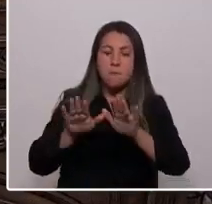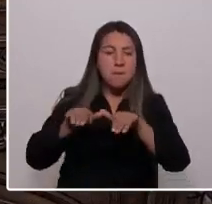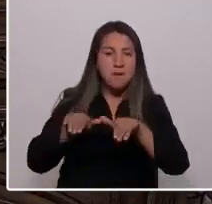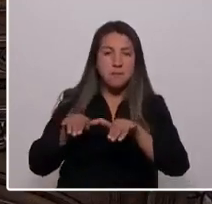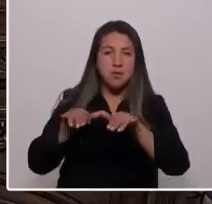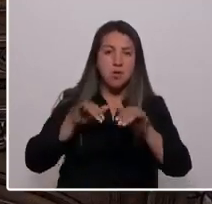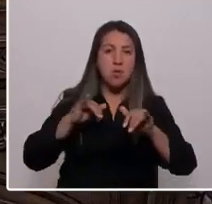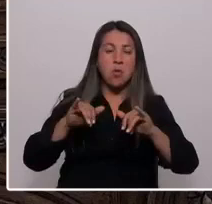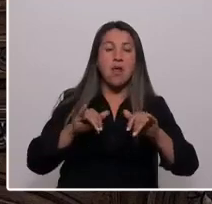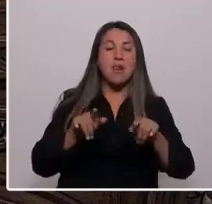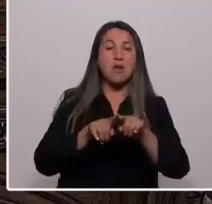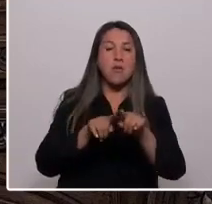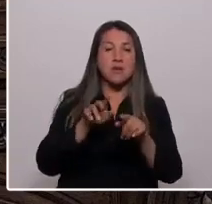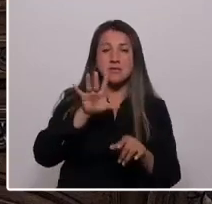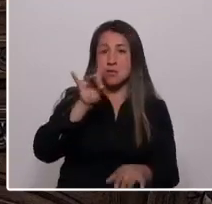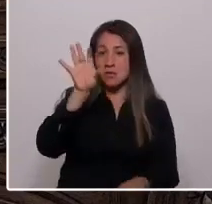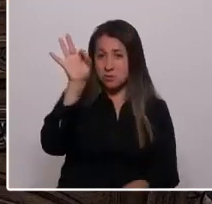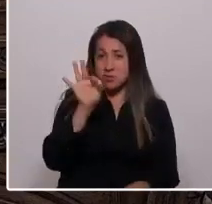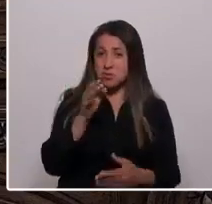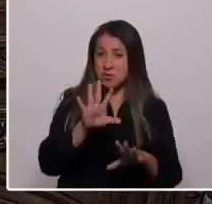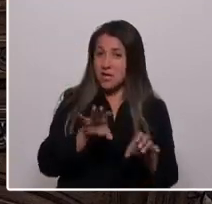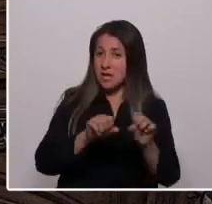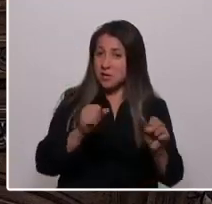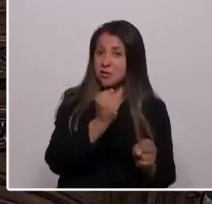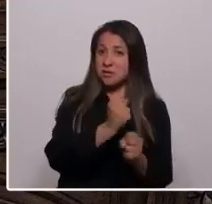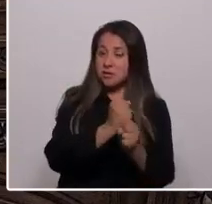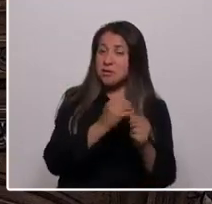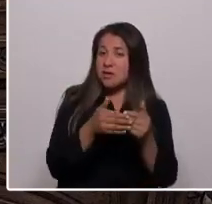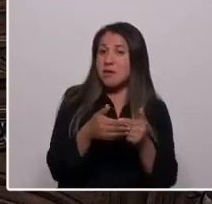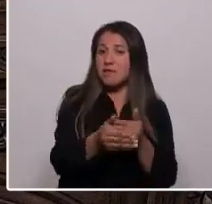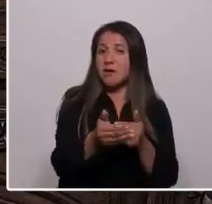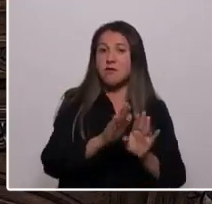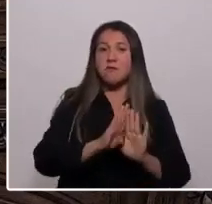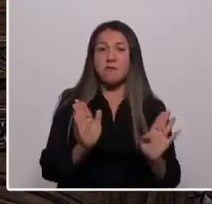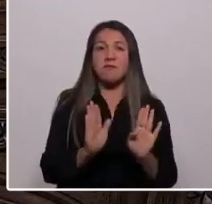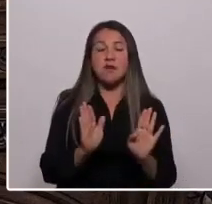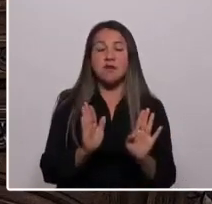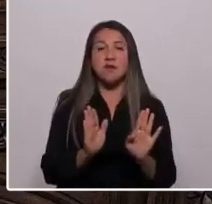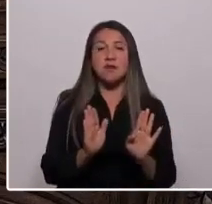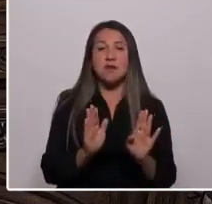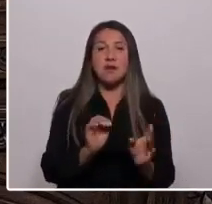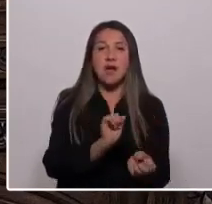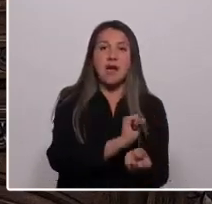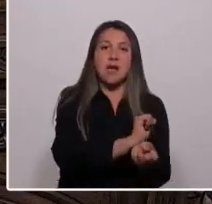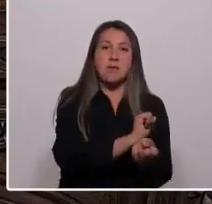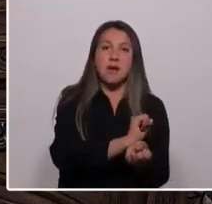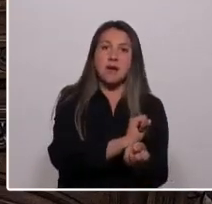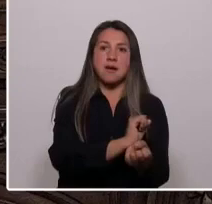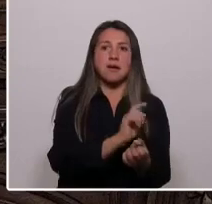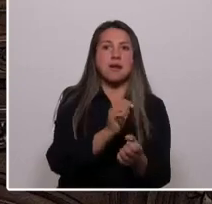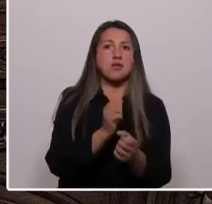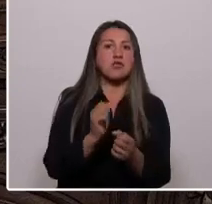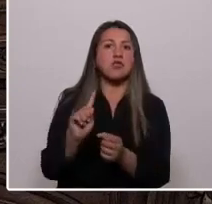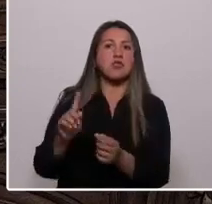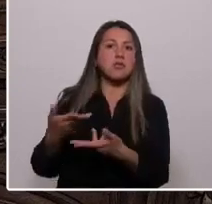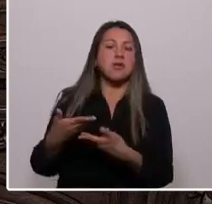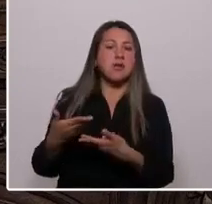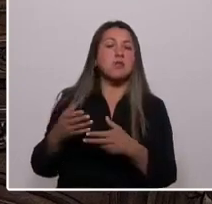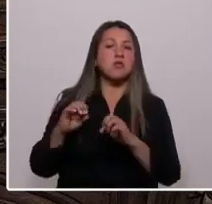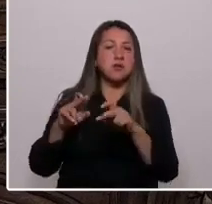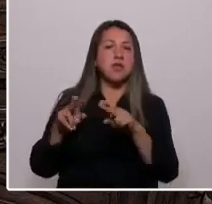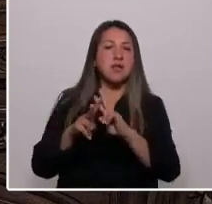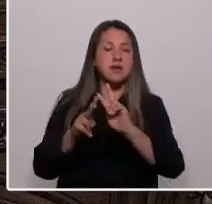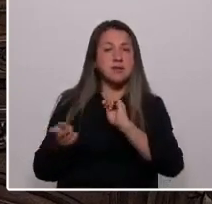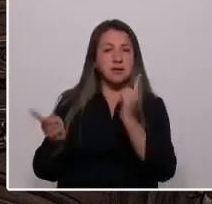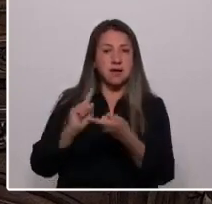del trabajo ya está hecho. Terminamos con los amarres que nos impedían los cambios. Buscaremos